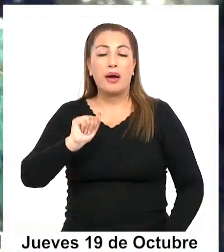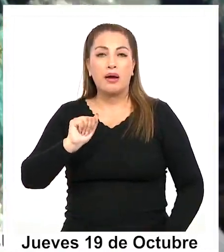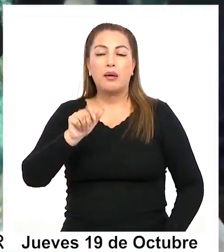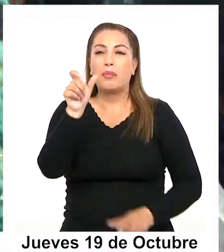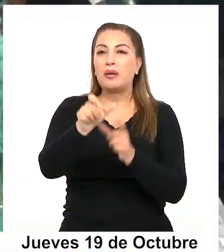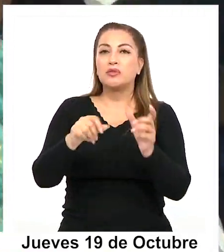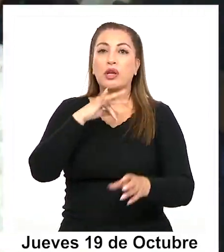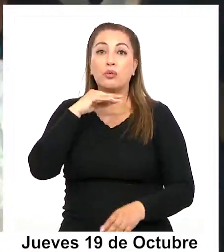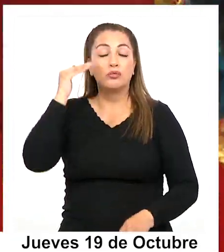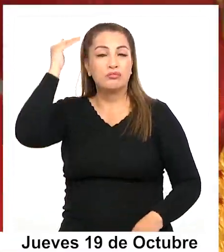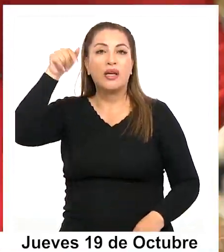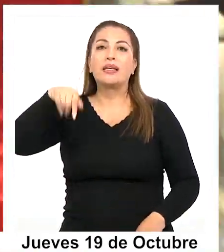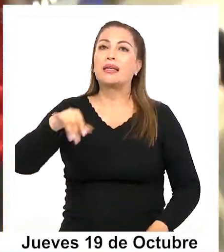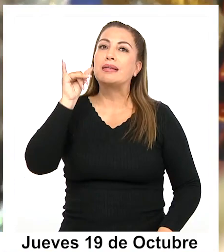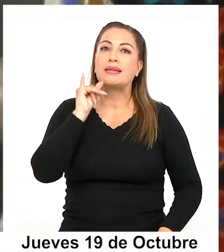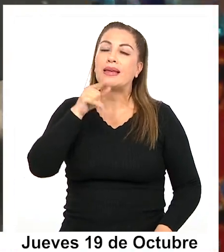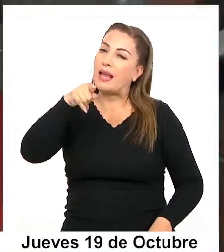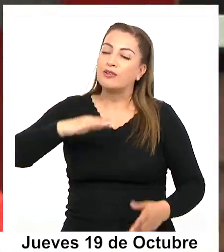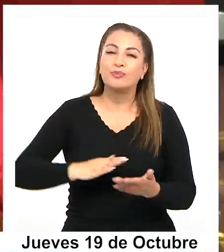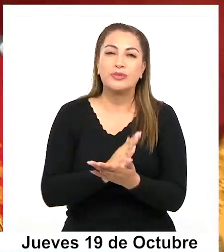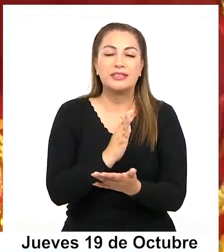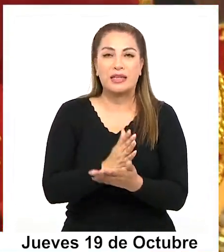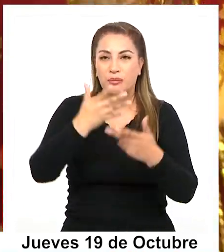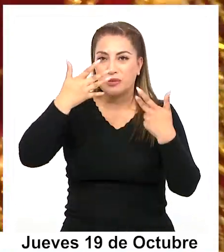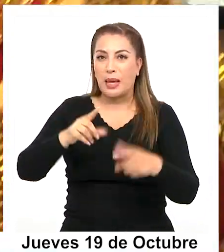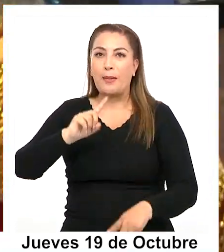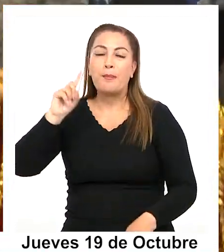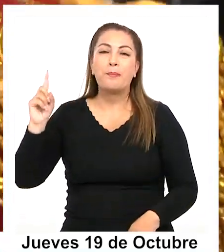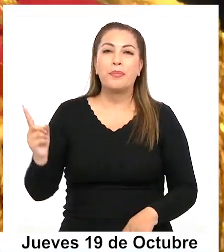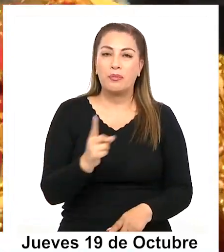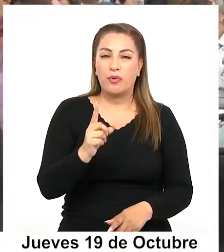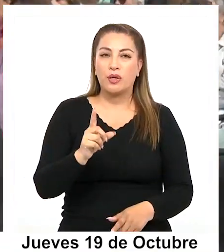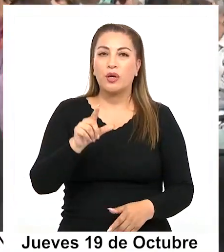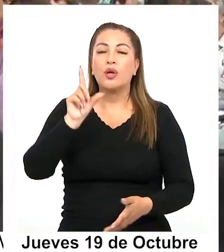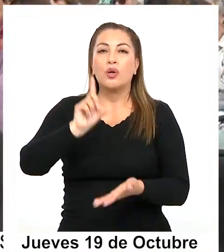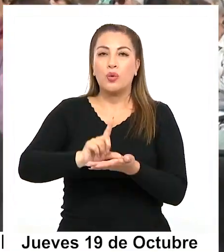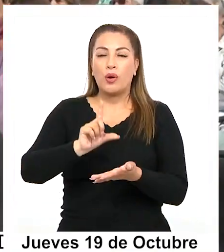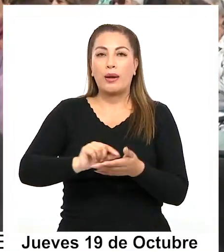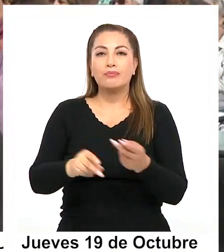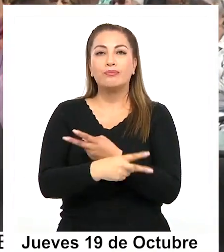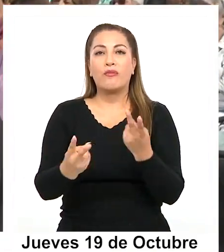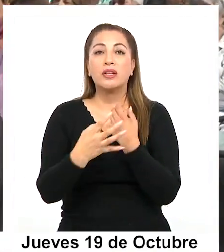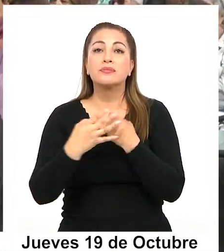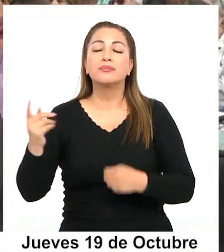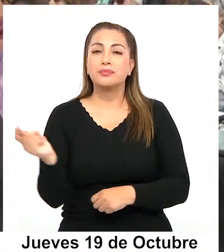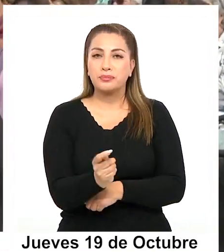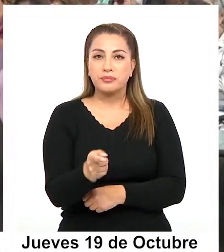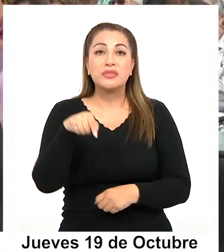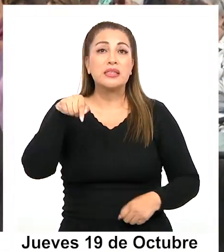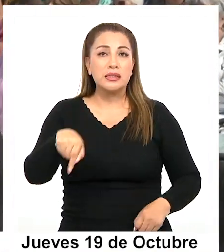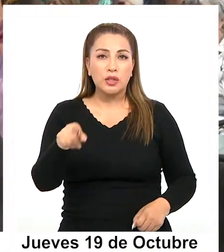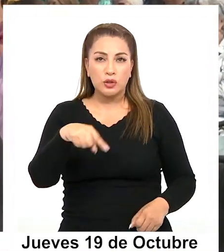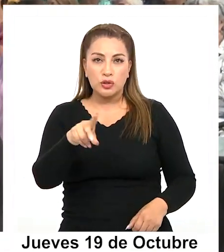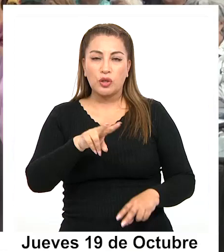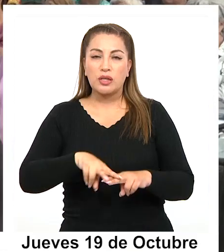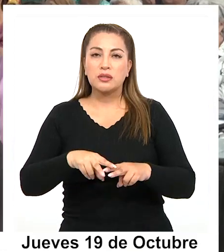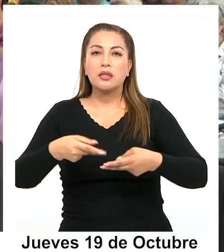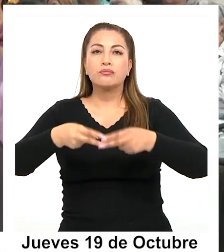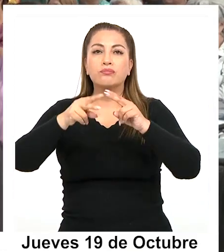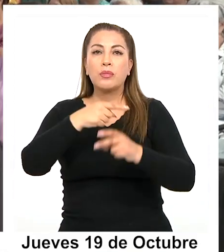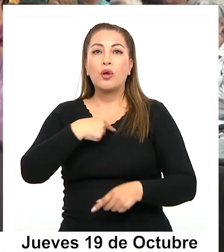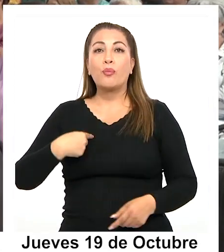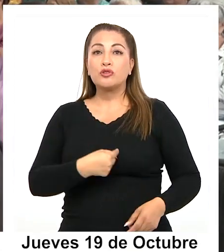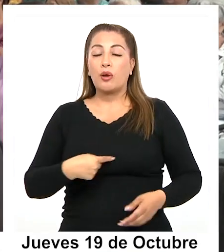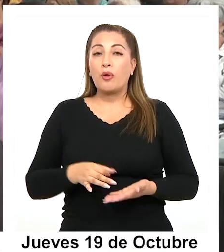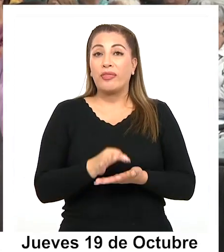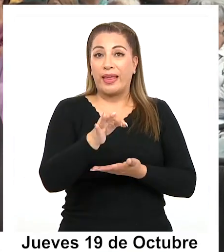Aquí en Iquique ya pusimos la primera piedra, vamos a tener nuestro primer elían público en la región de Tarapacá, el cual se está construyendo en la comuna de Pozo